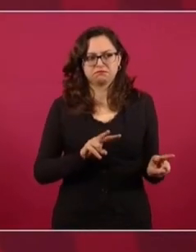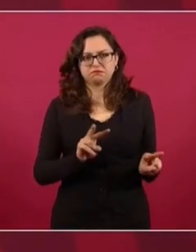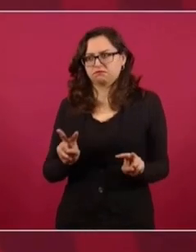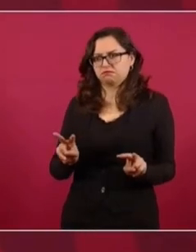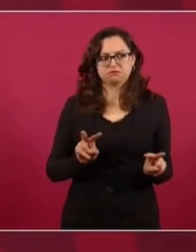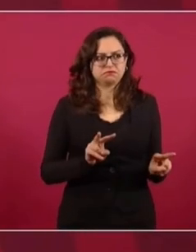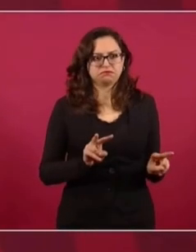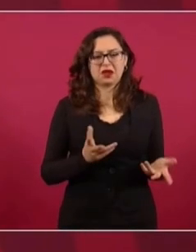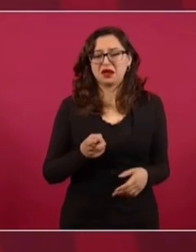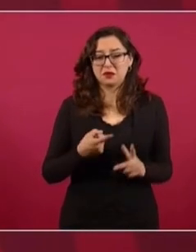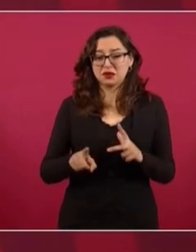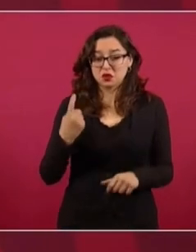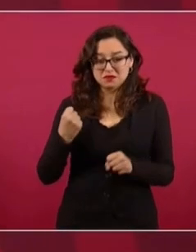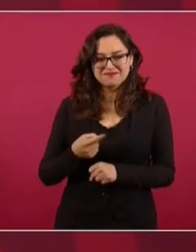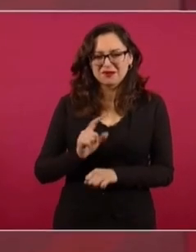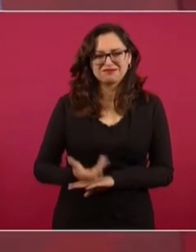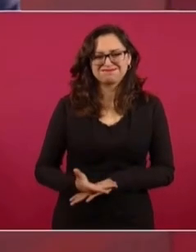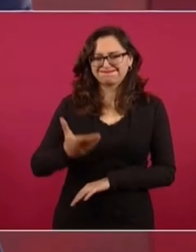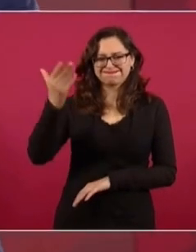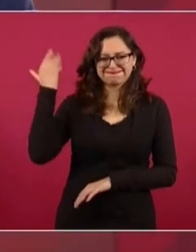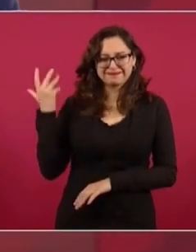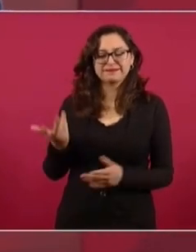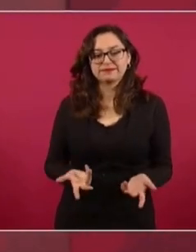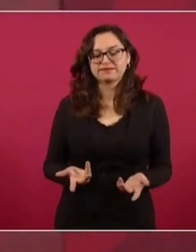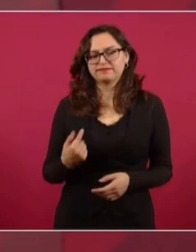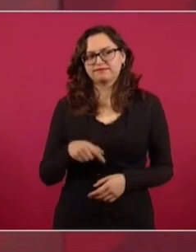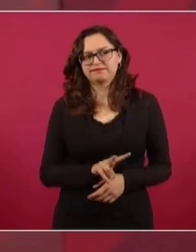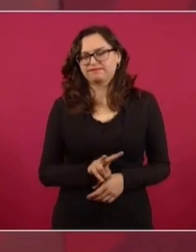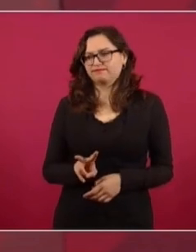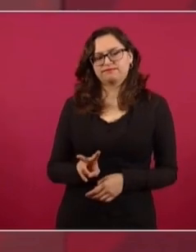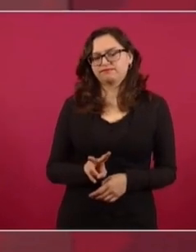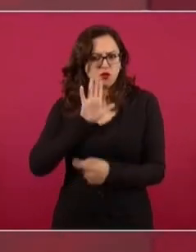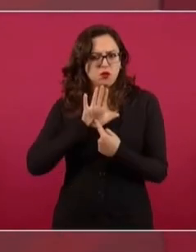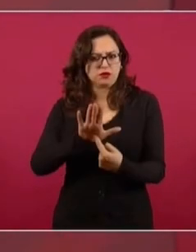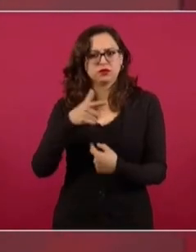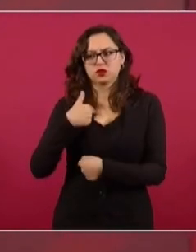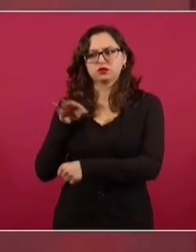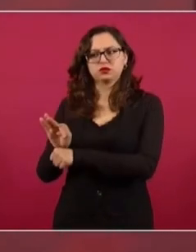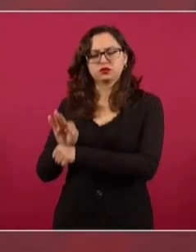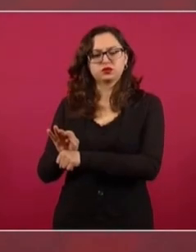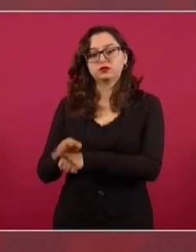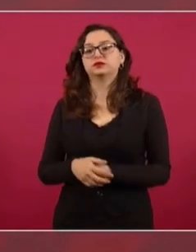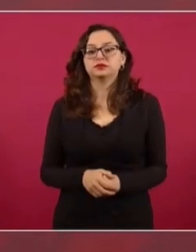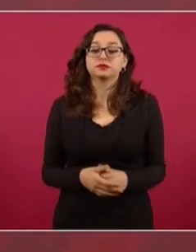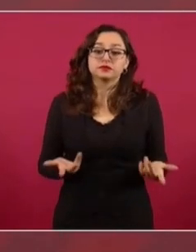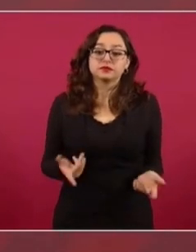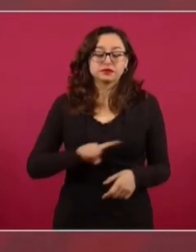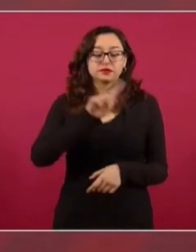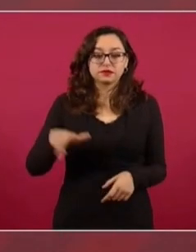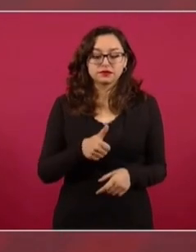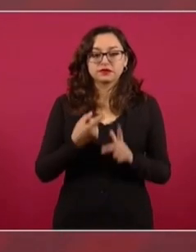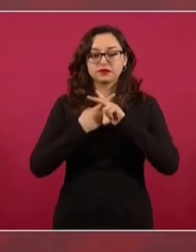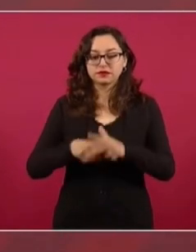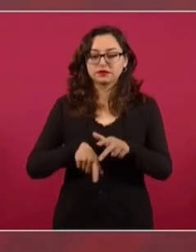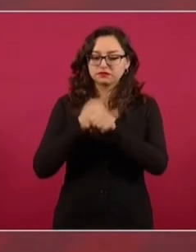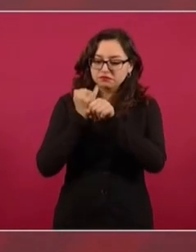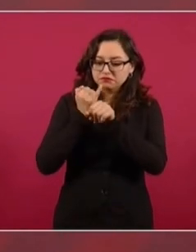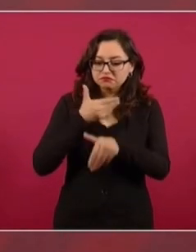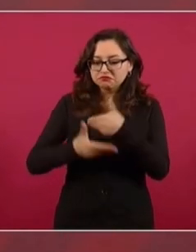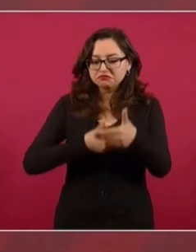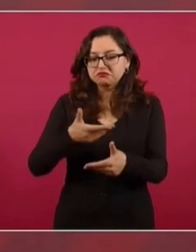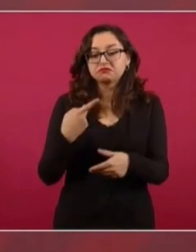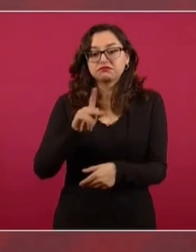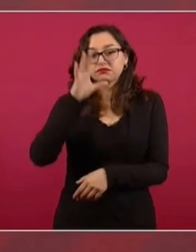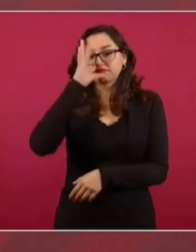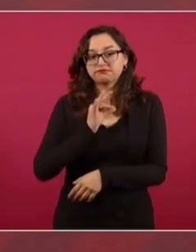en ese entonces y me manifesté a favor de Lili Acacho. No se avanzó en investigación en aquel entonces